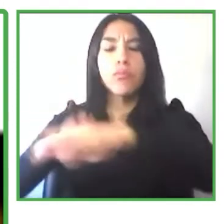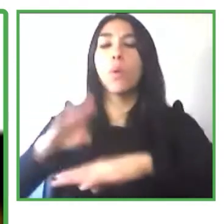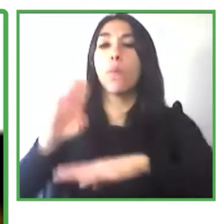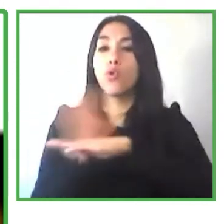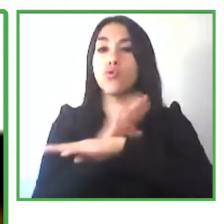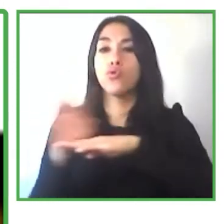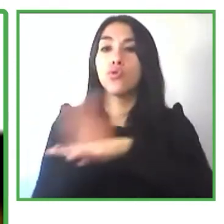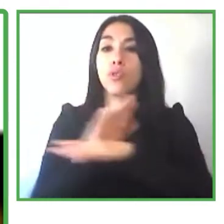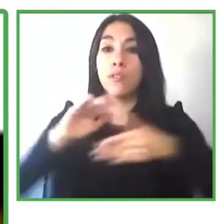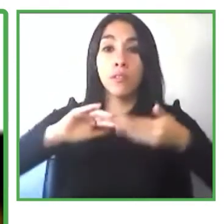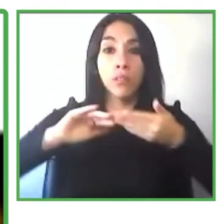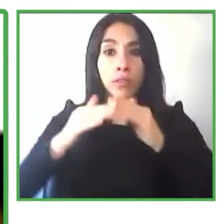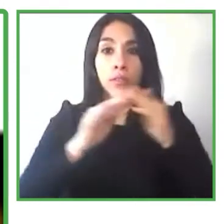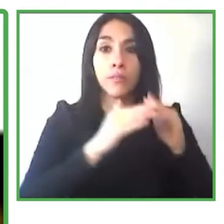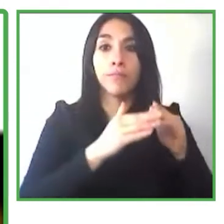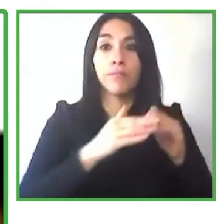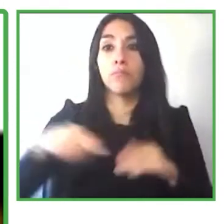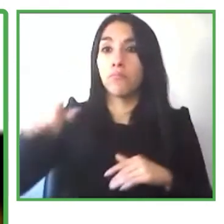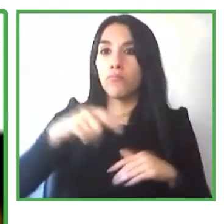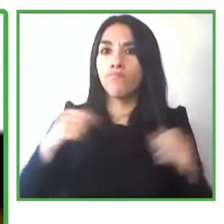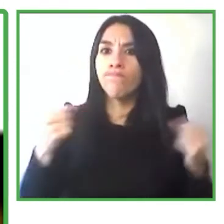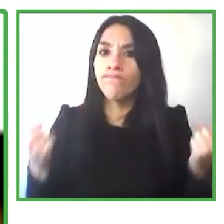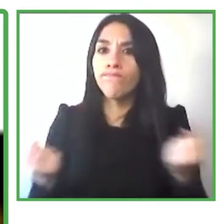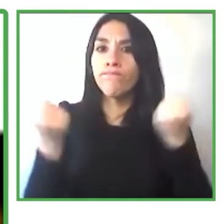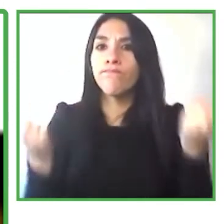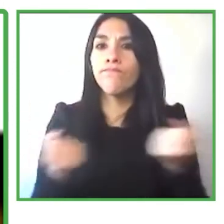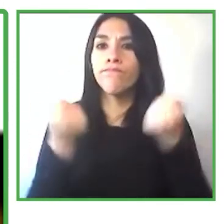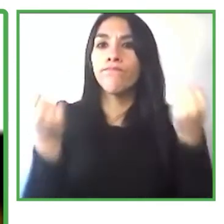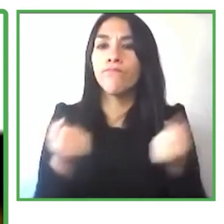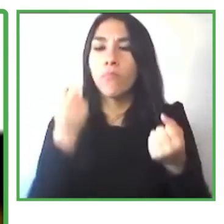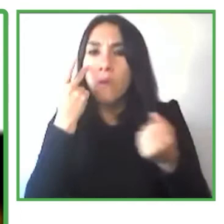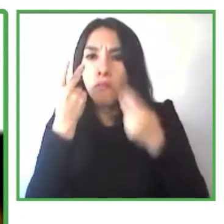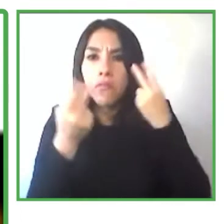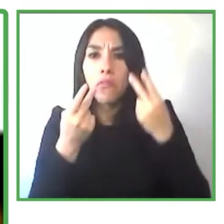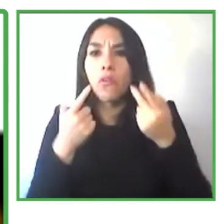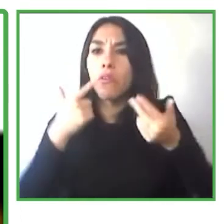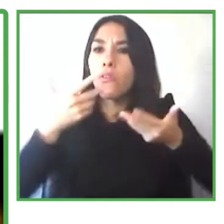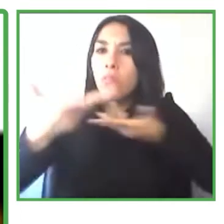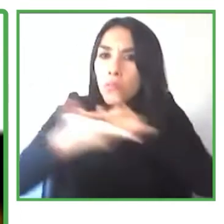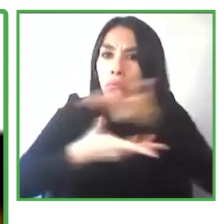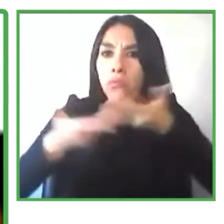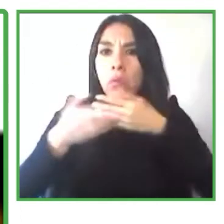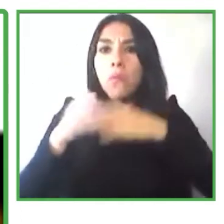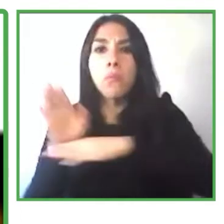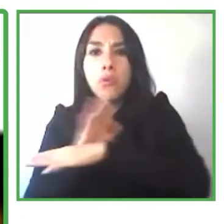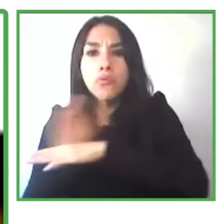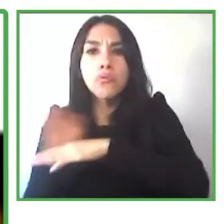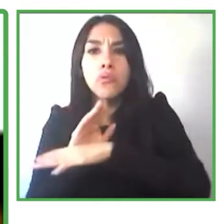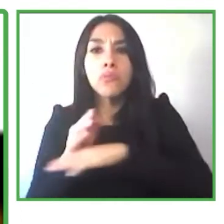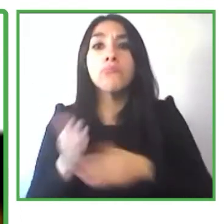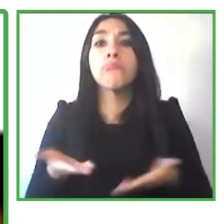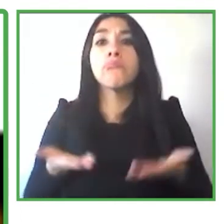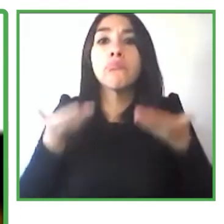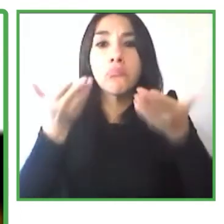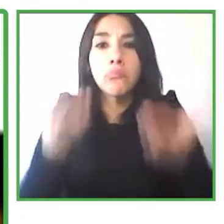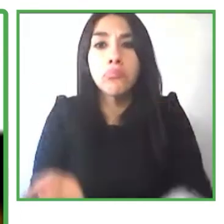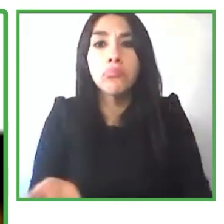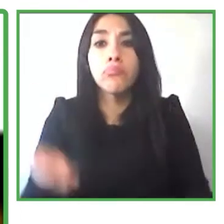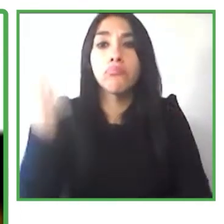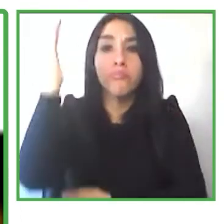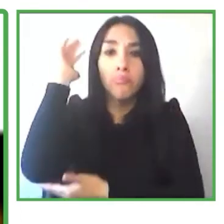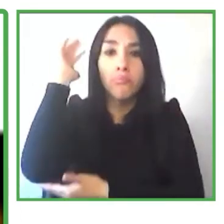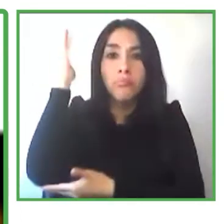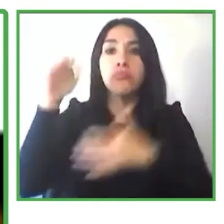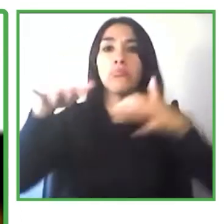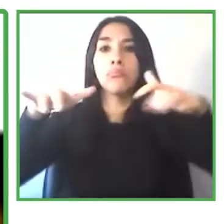colaboración entre los negocios y los que proveen la capacitación digital así es que hay un ejercicio actual